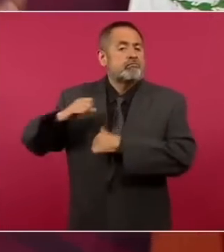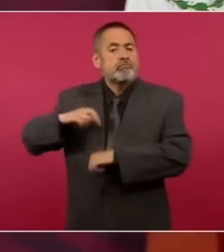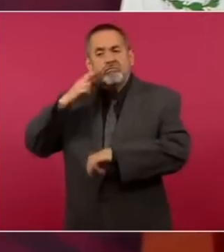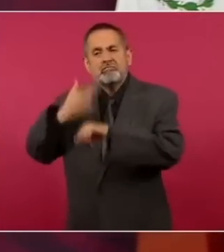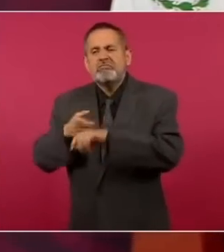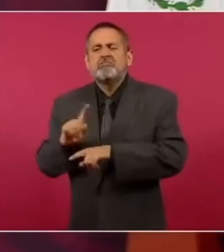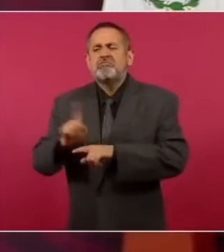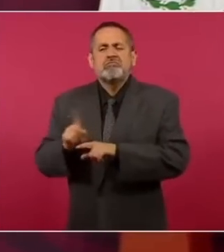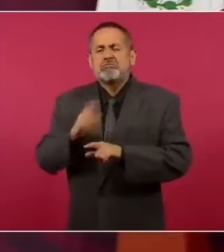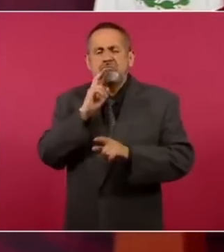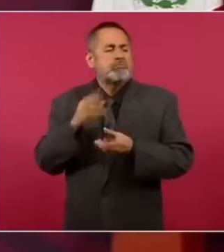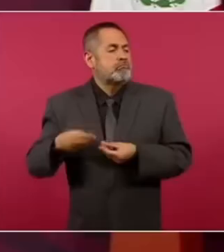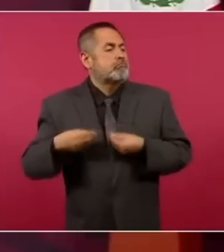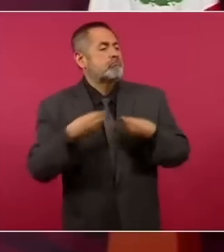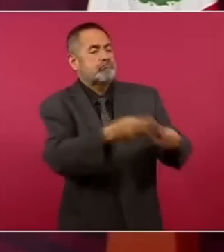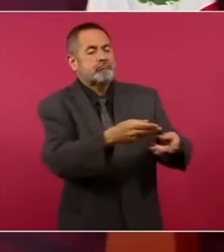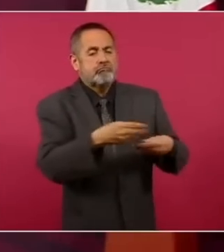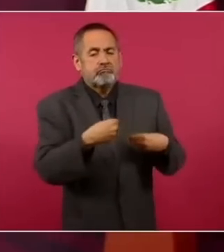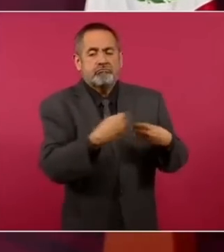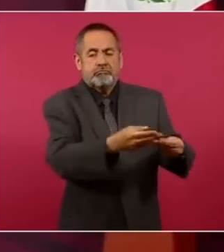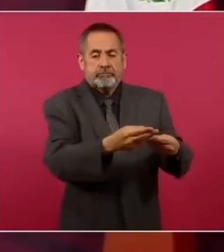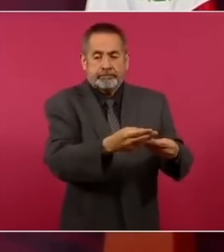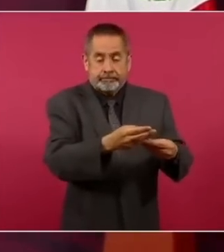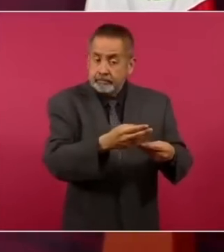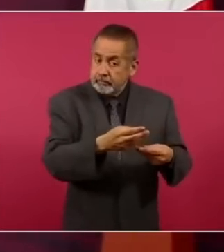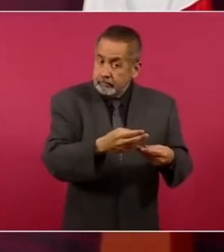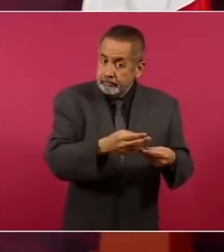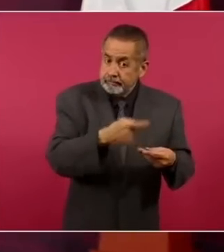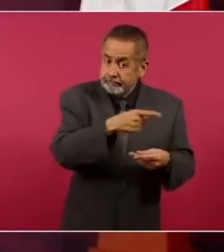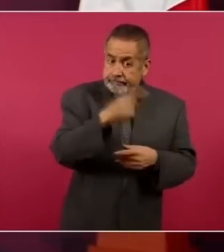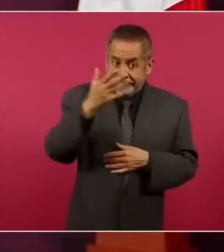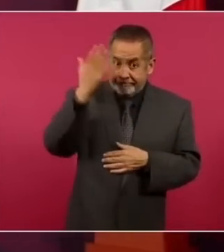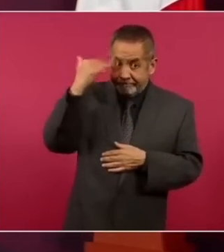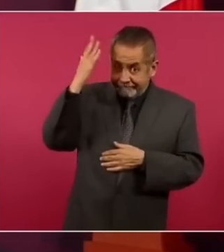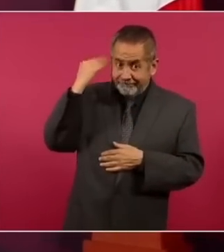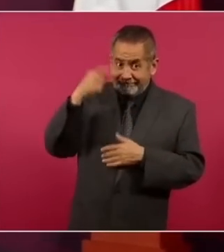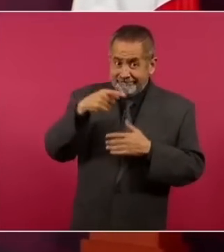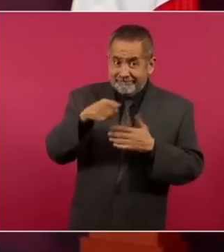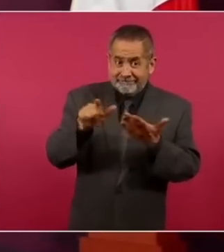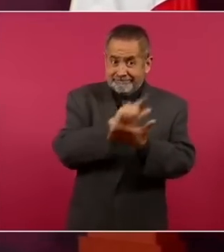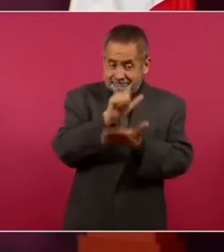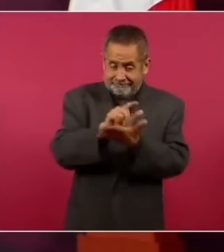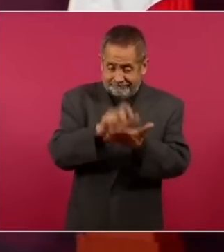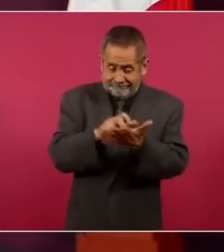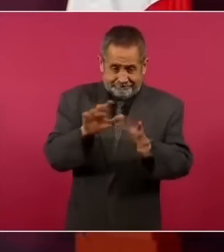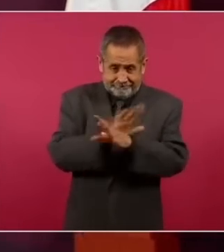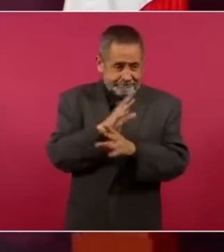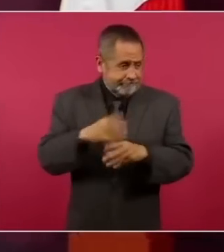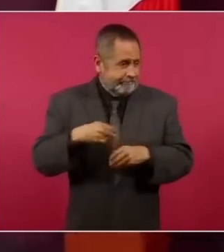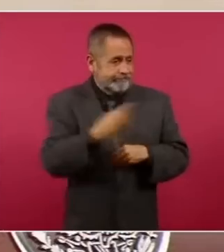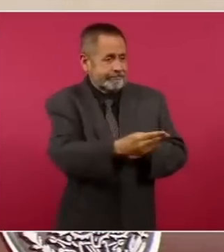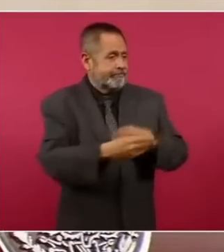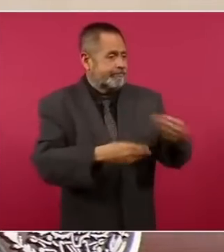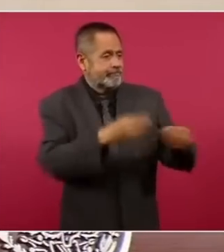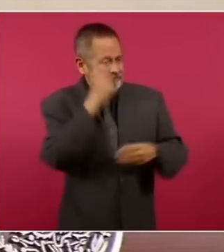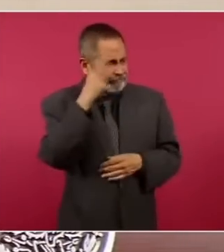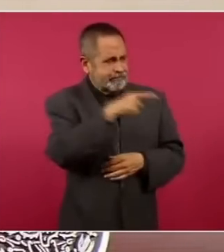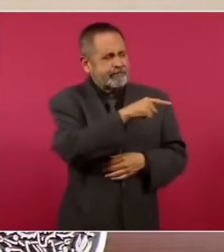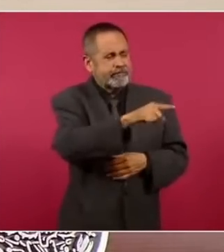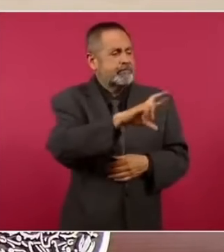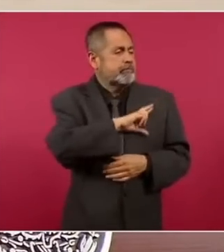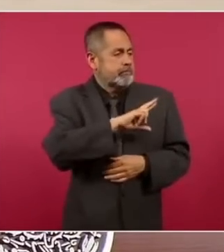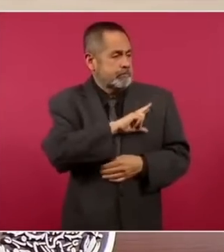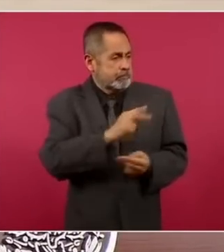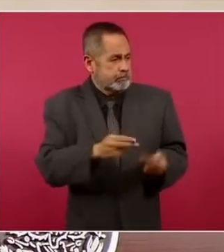entregar estas actividades a particulares.